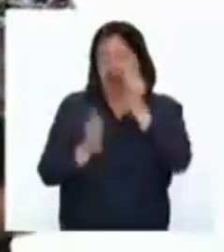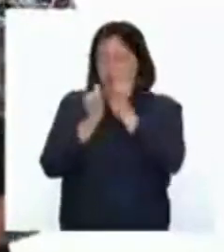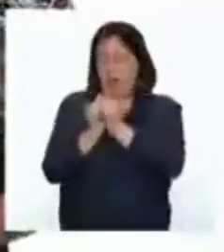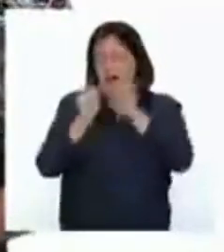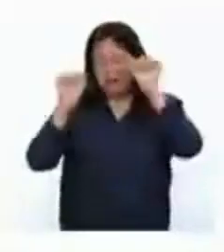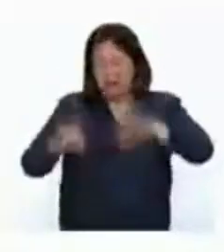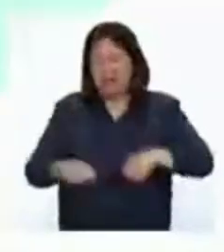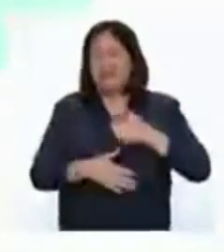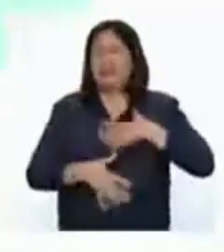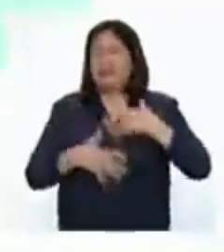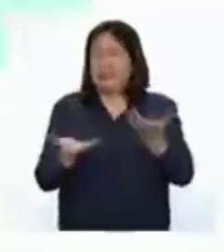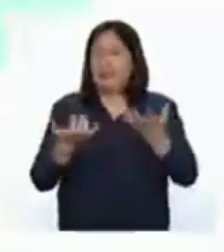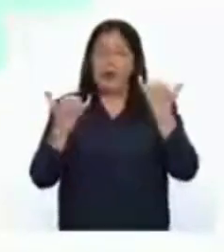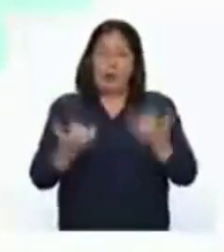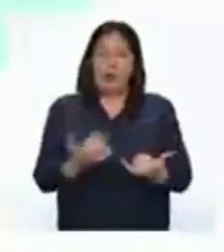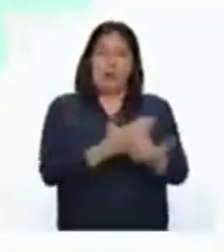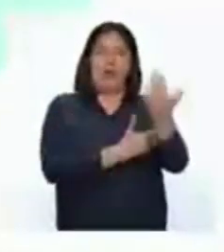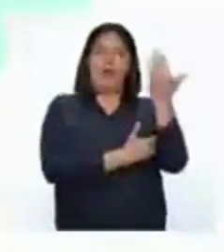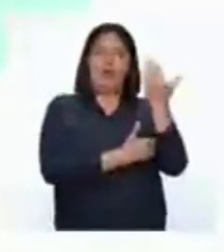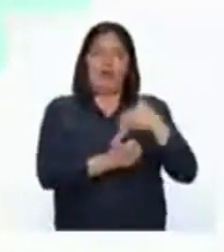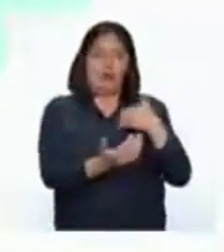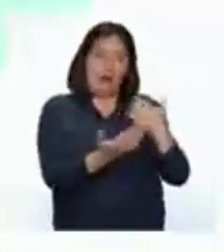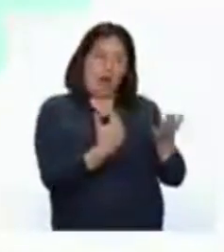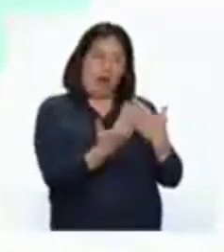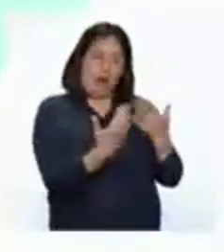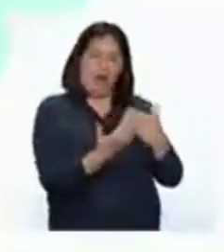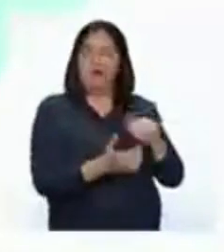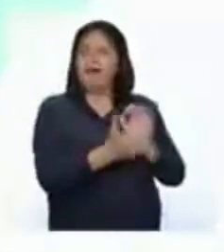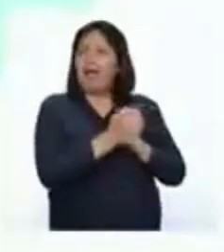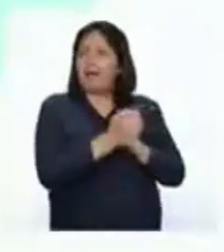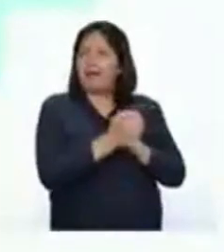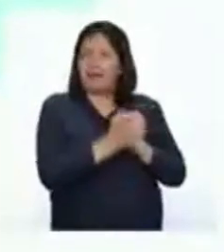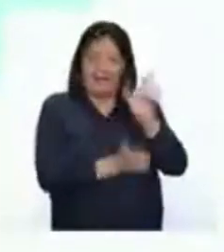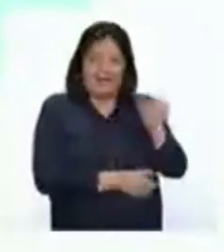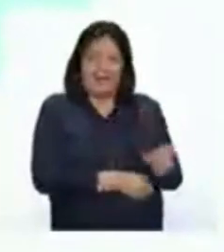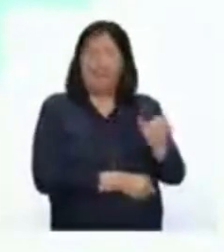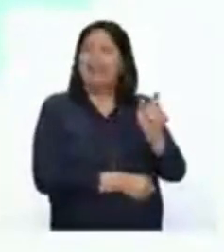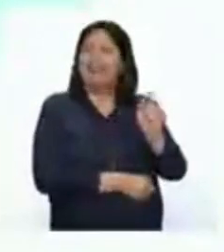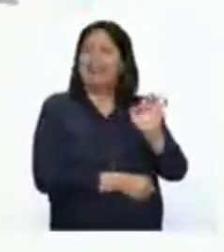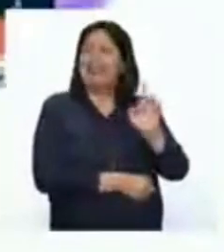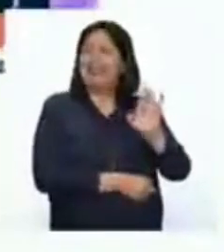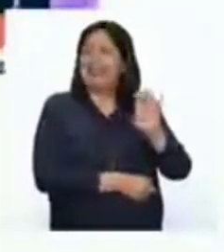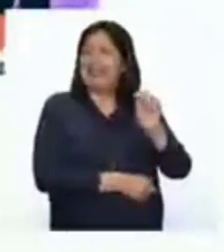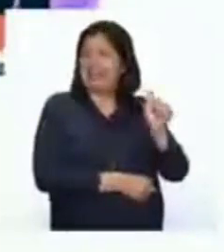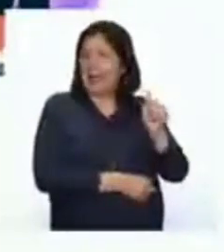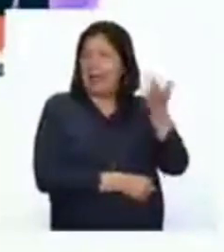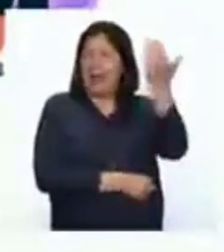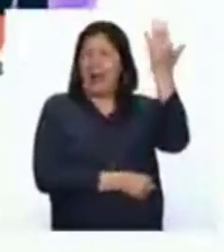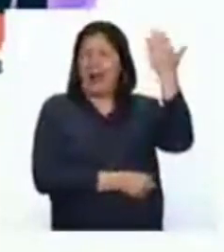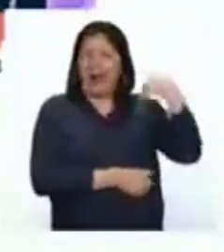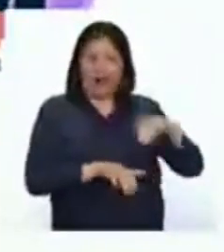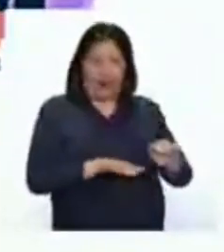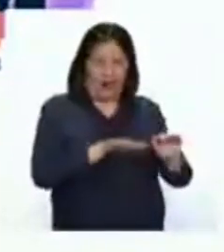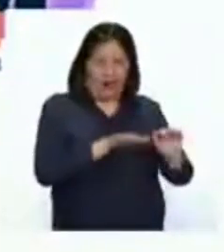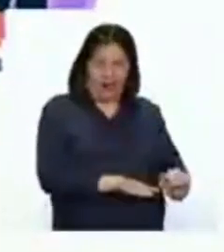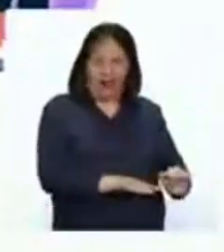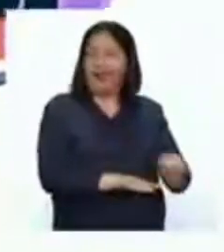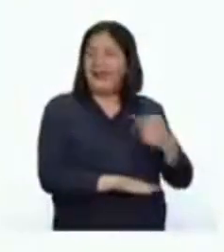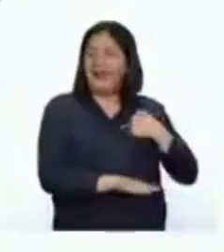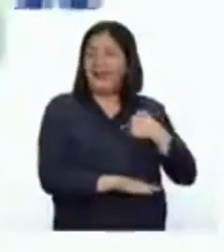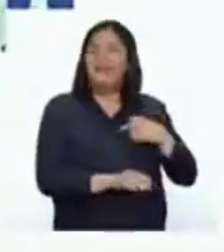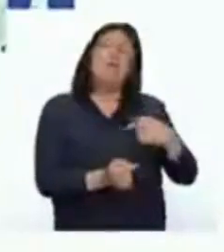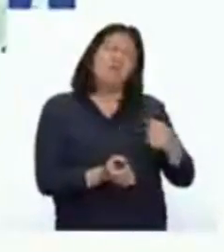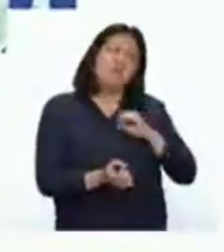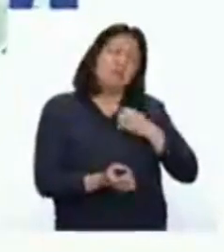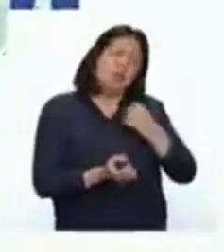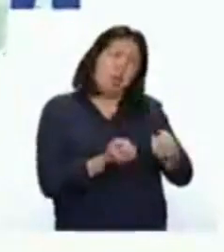es más divertido. Hoy en la mañana estuve conversando mucho con mi amiga Teresa. Recordé que cuando éramos pequeñas, ella me contó que en